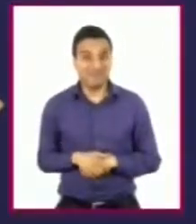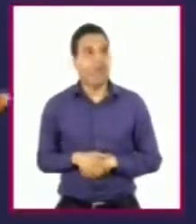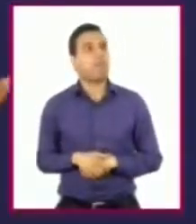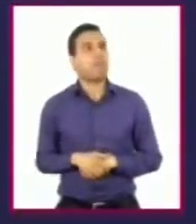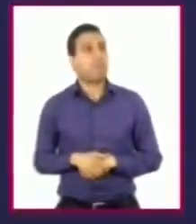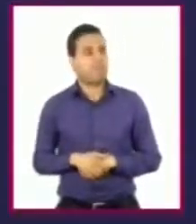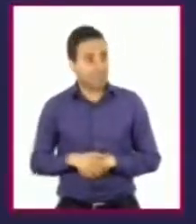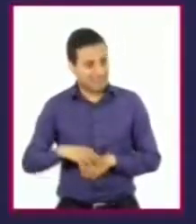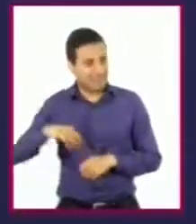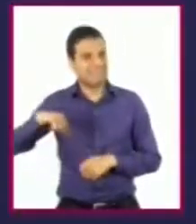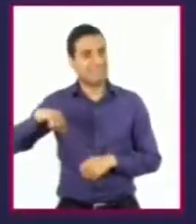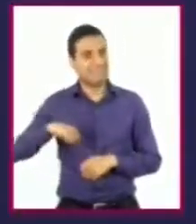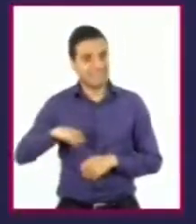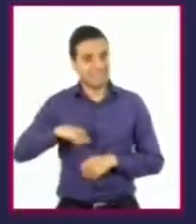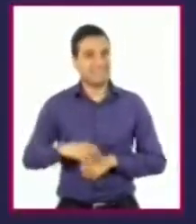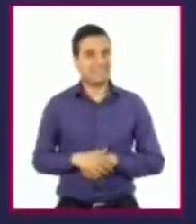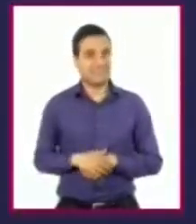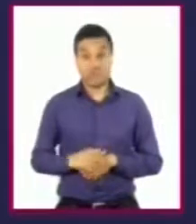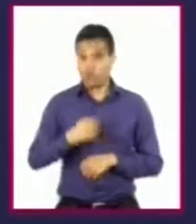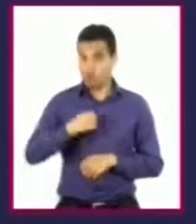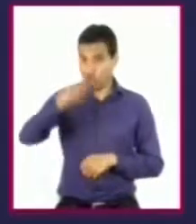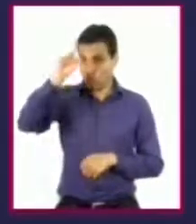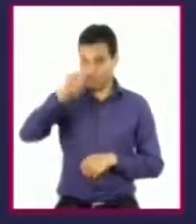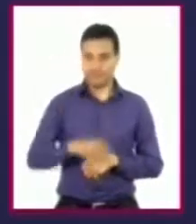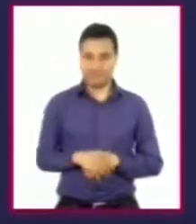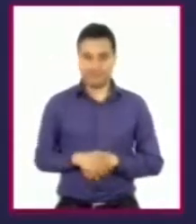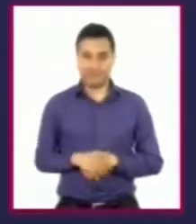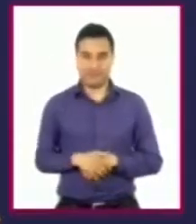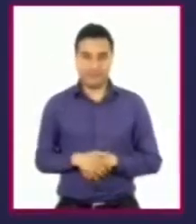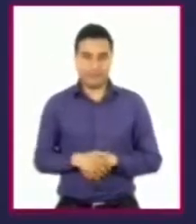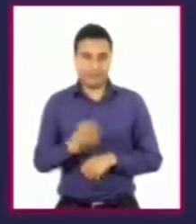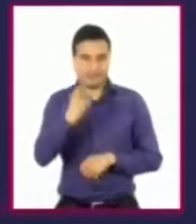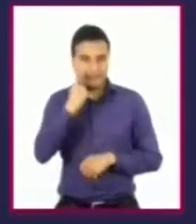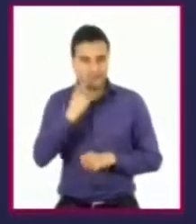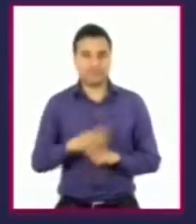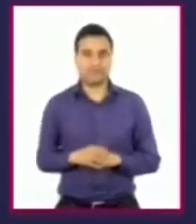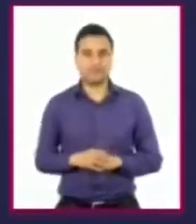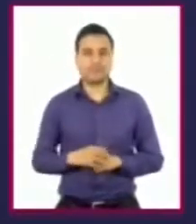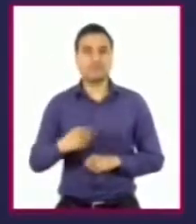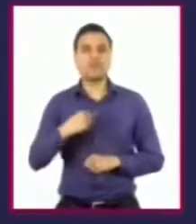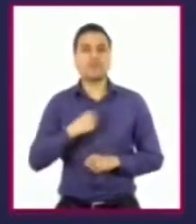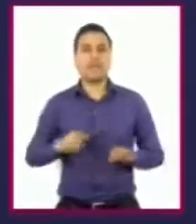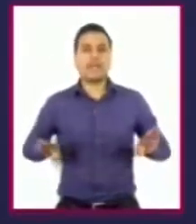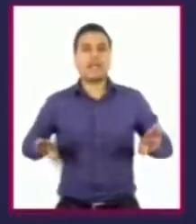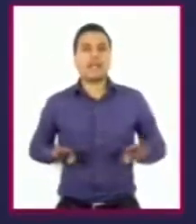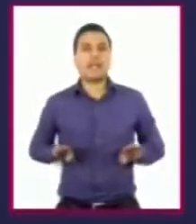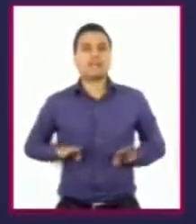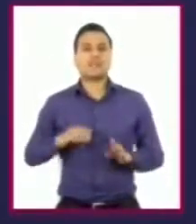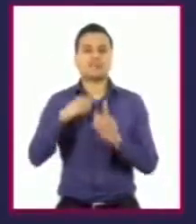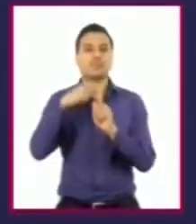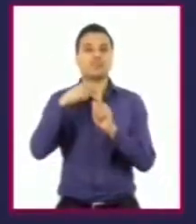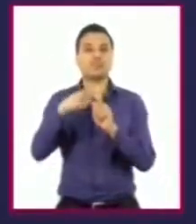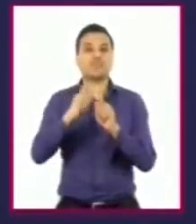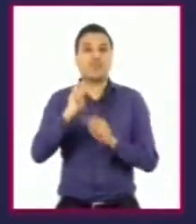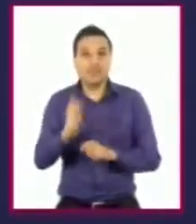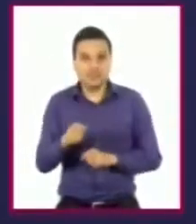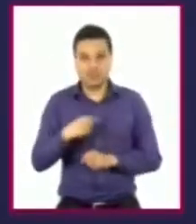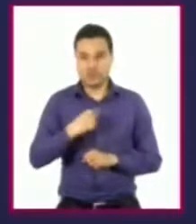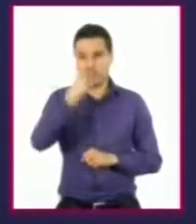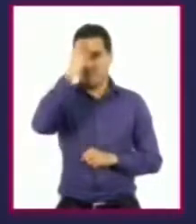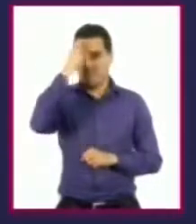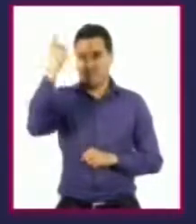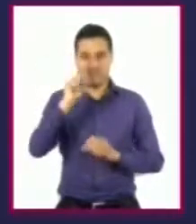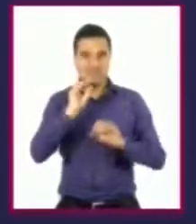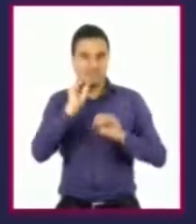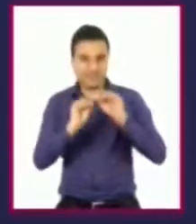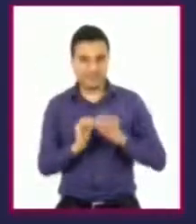interesante, Uriel! Por mi parte, reconozco que un atributo positivo mío es la creatividad y